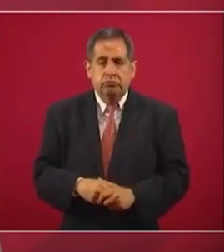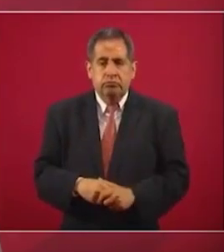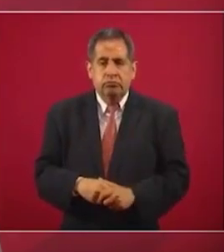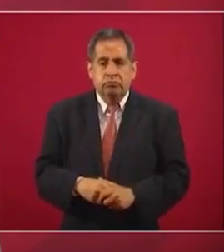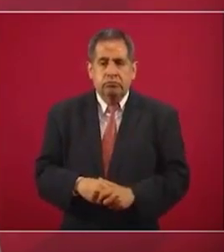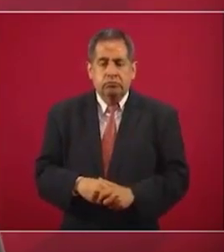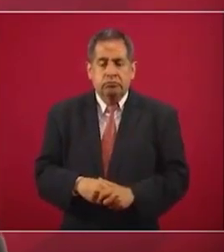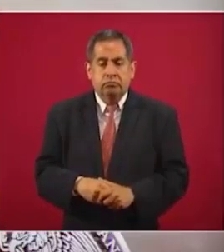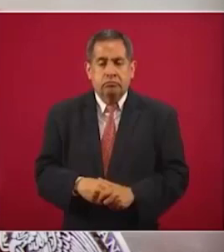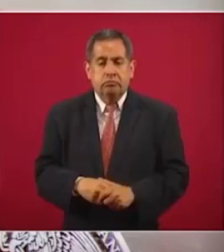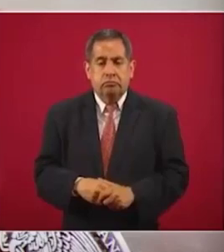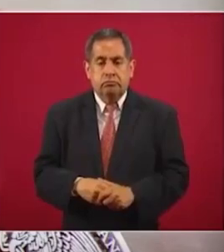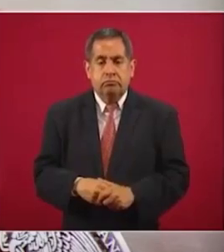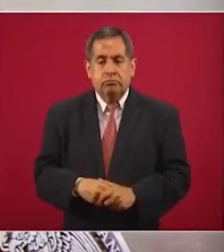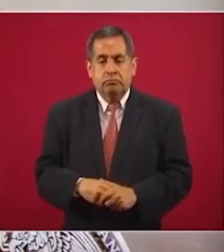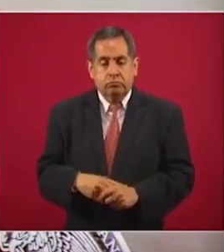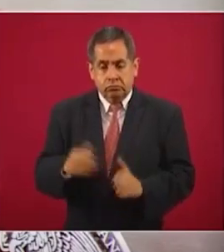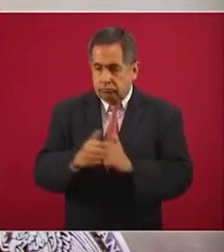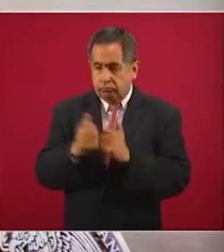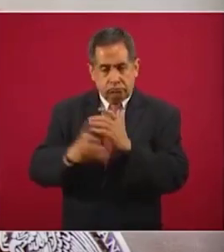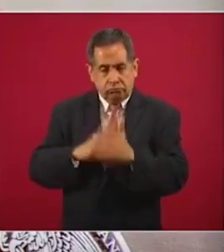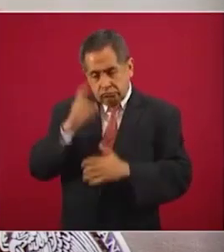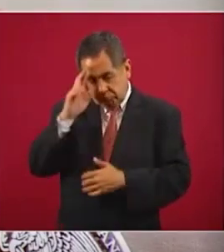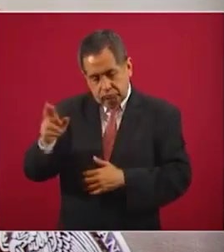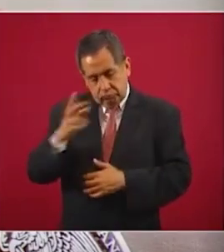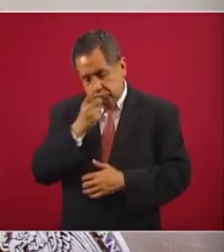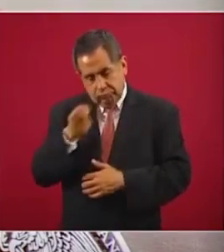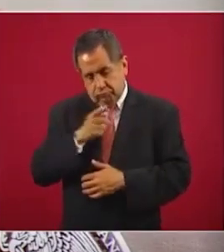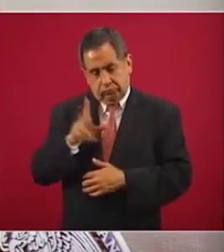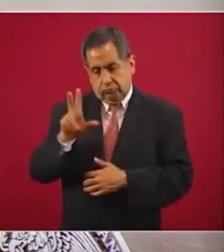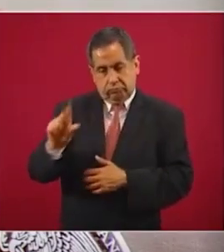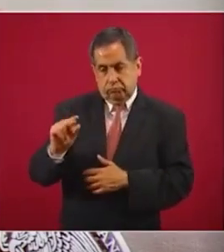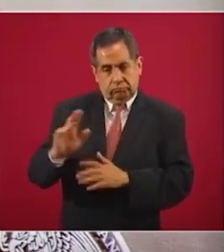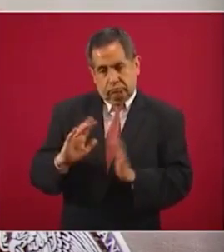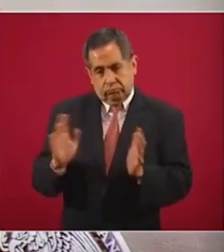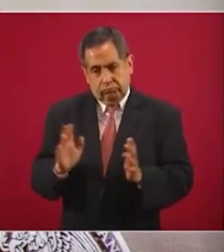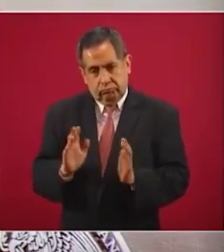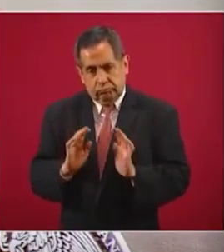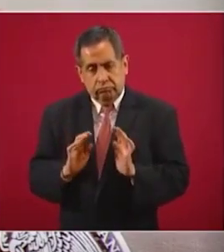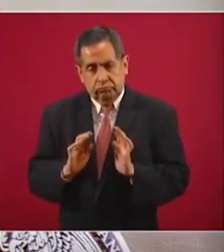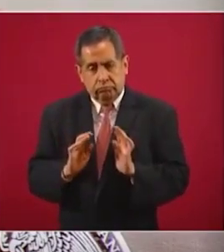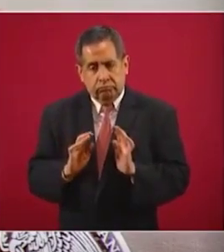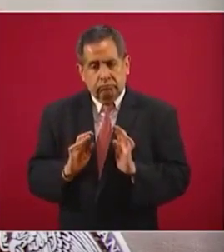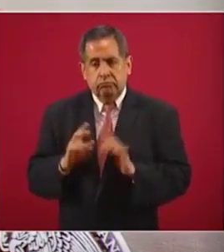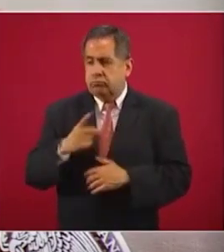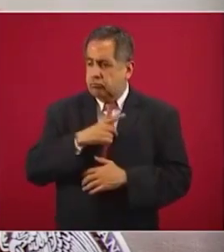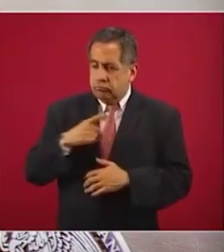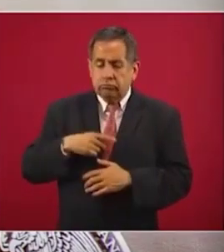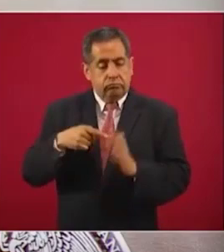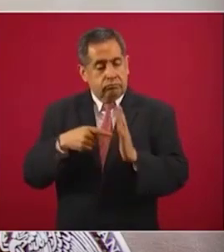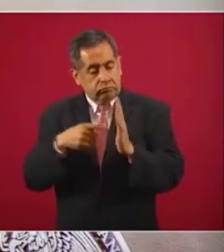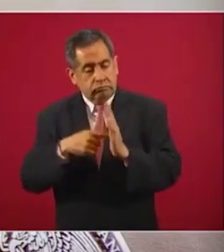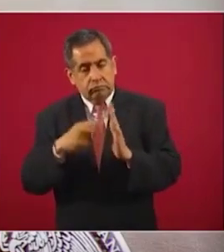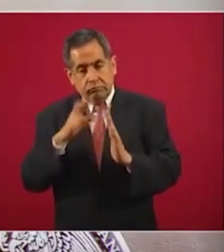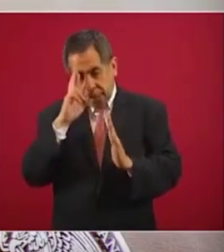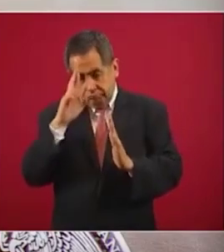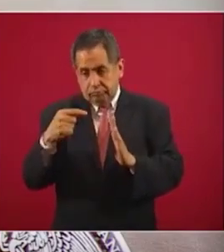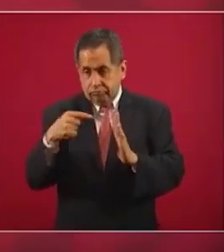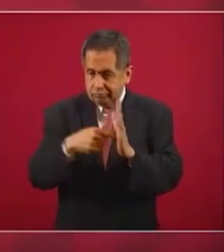De manera respetuosa, se tienen que respetar